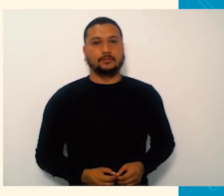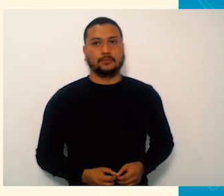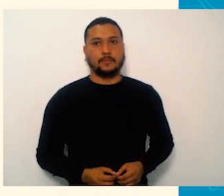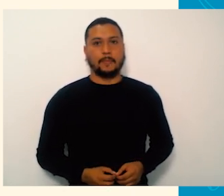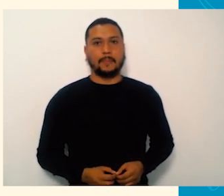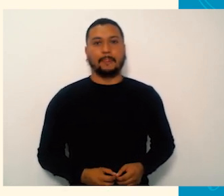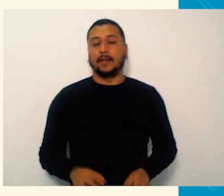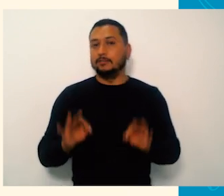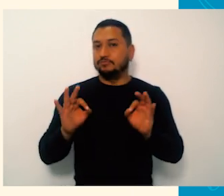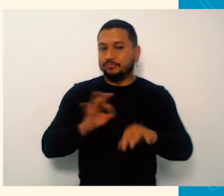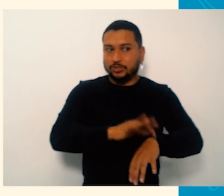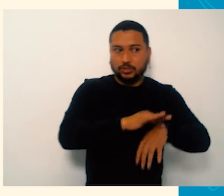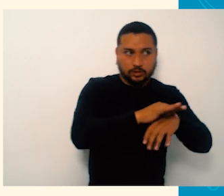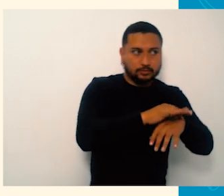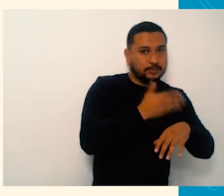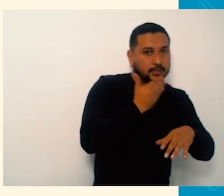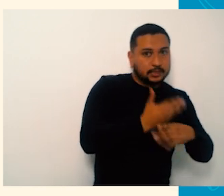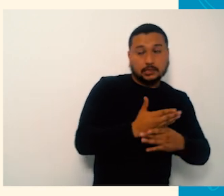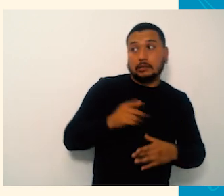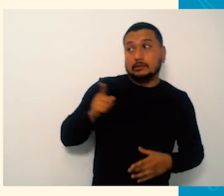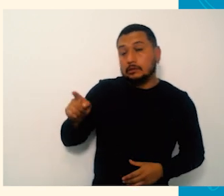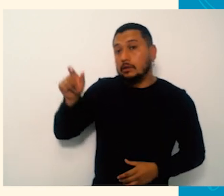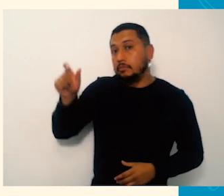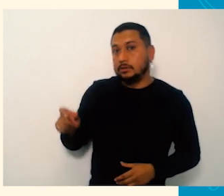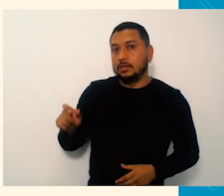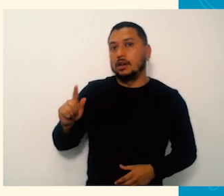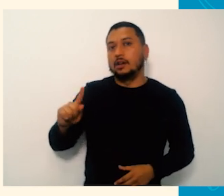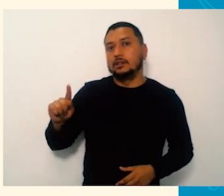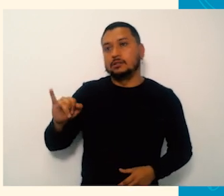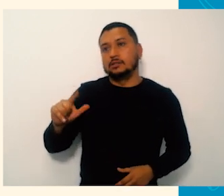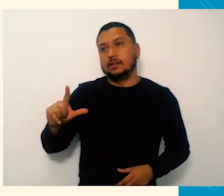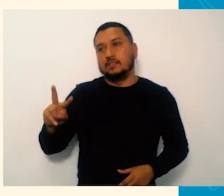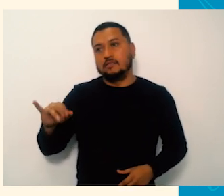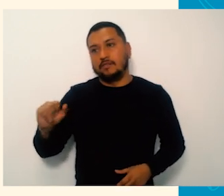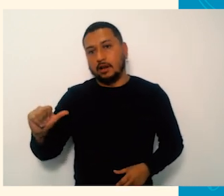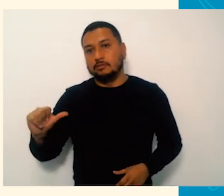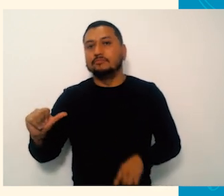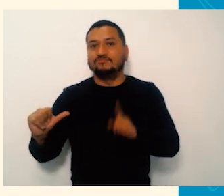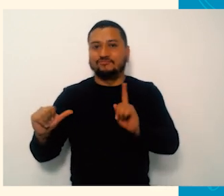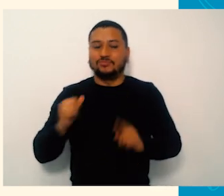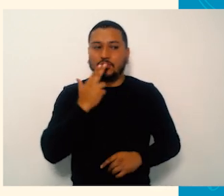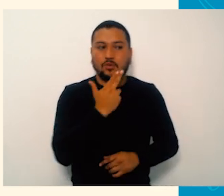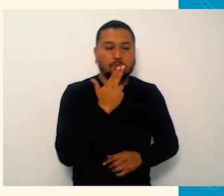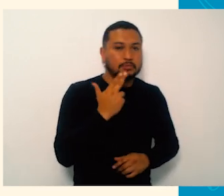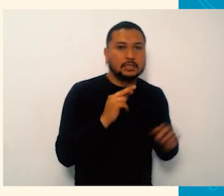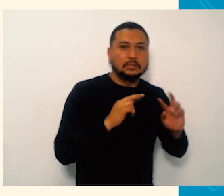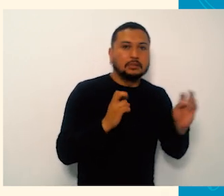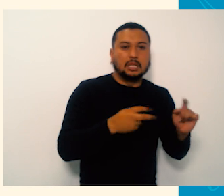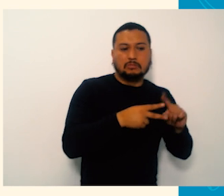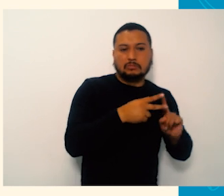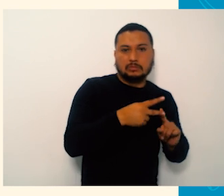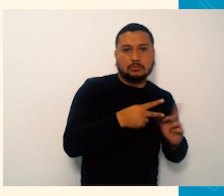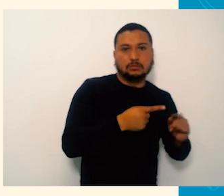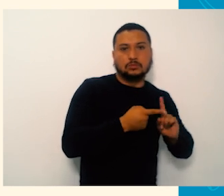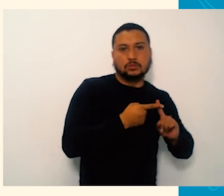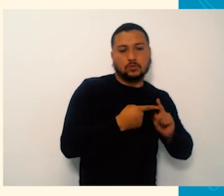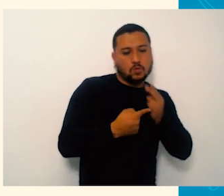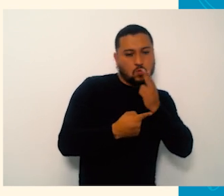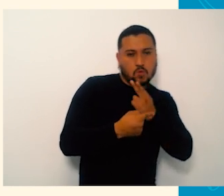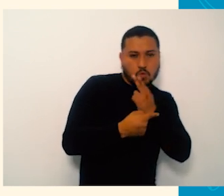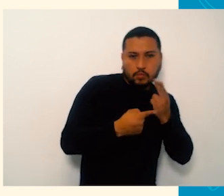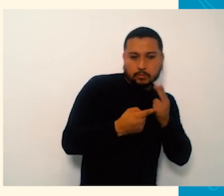decirles que quiero entregar una mirada al hospital de UDME como un hospital que se consolida en el manejo de